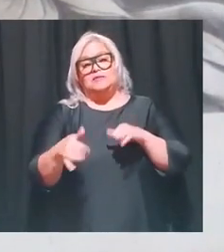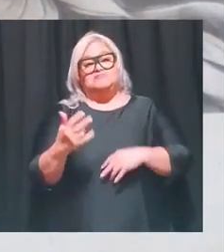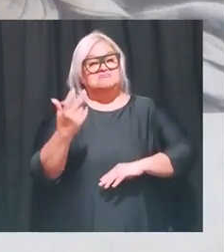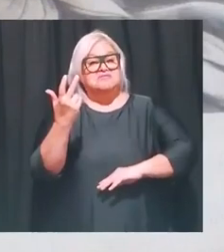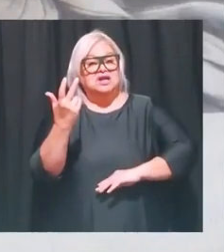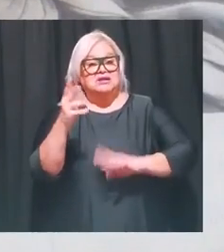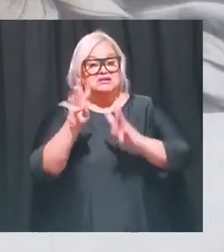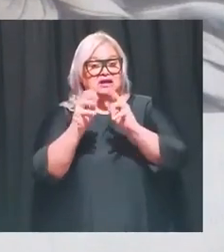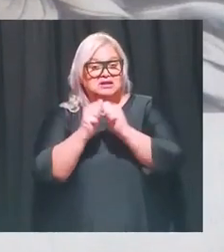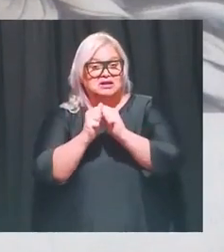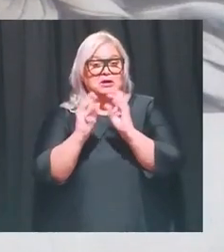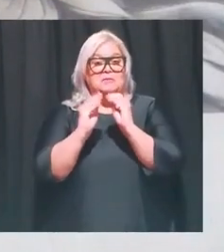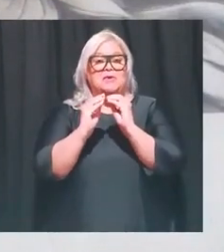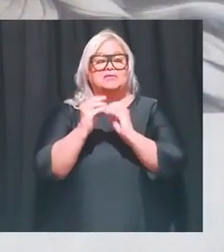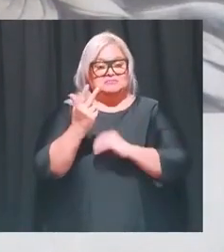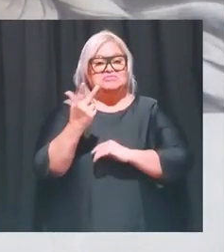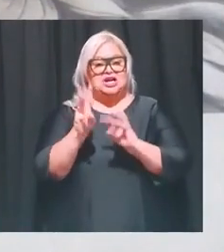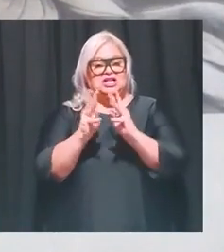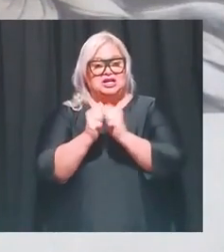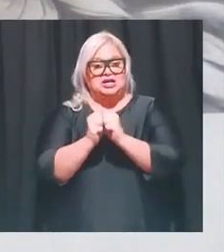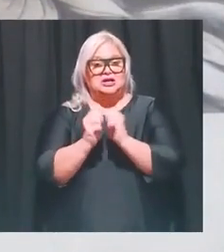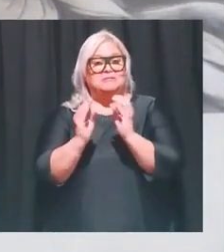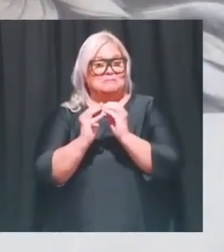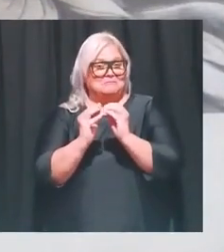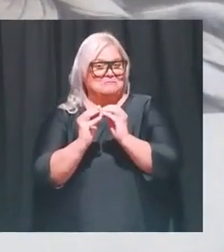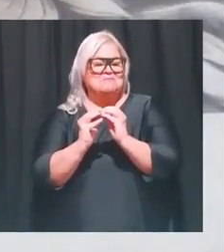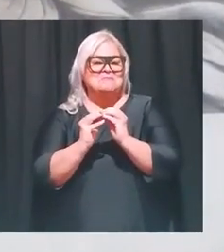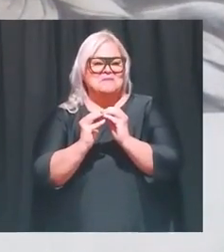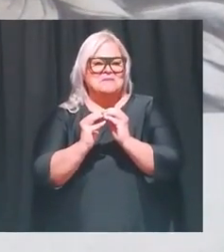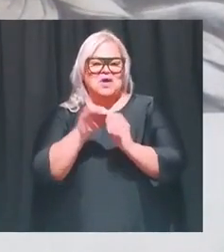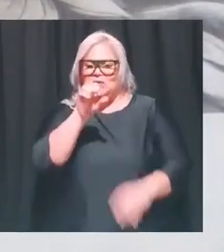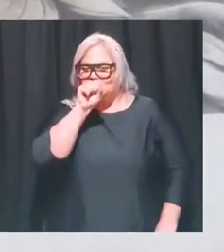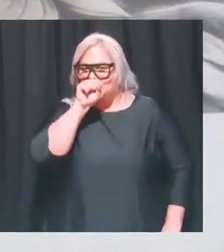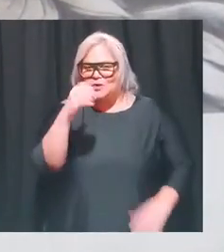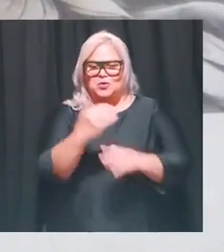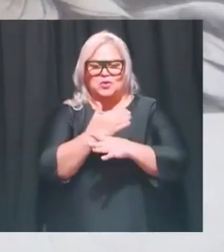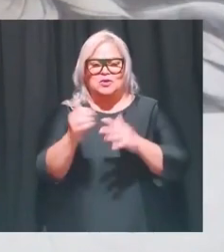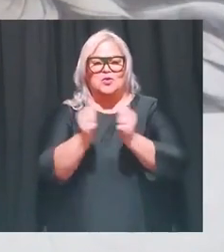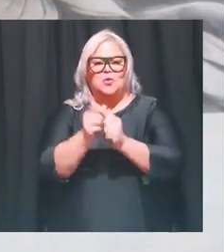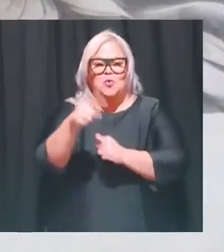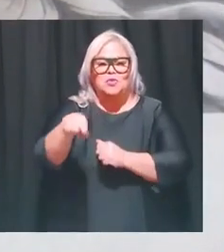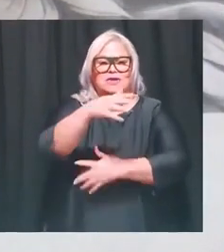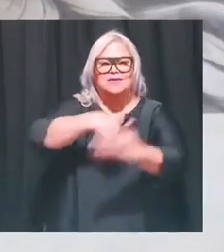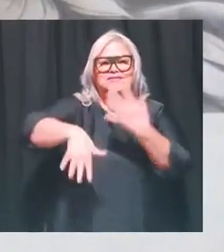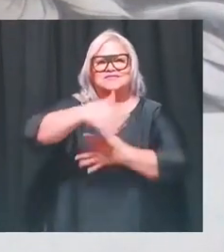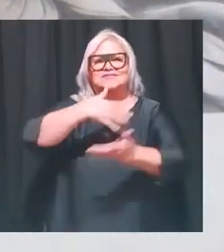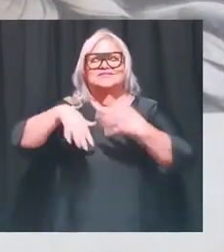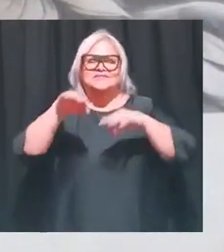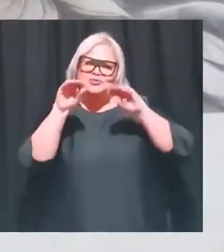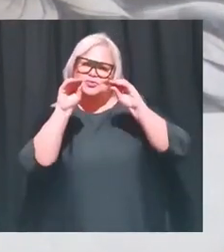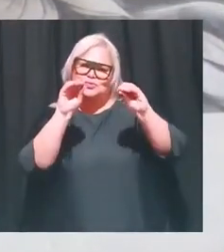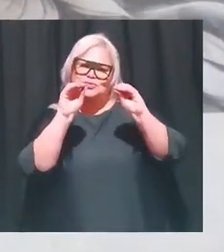talleres más exacto tres talleres más y me ha encantado compartir con ustedes mi conocimiento de una manera